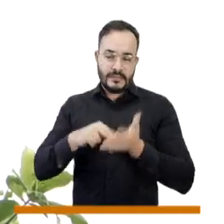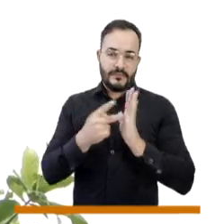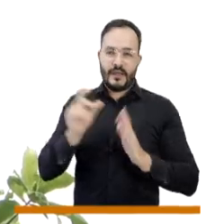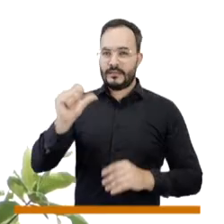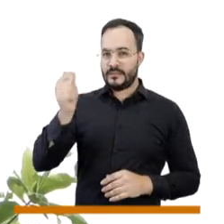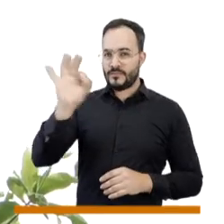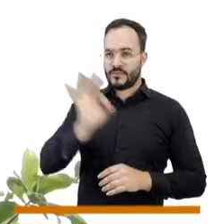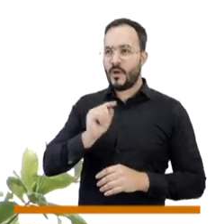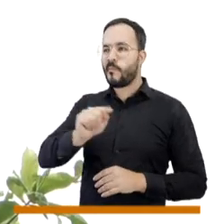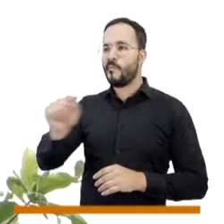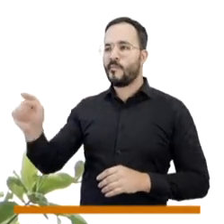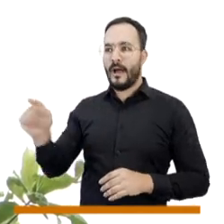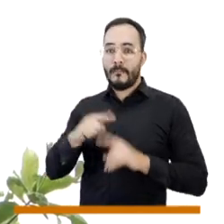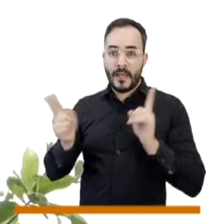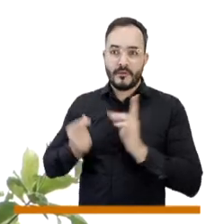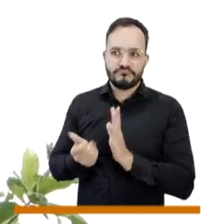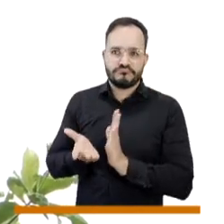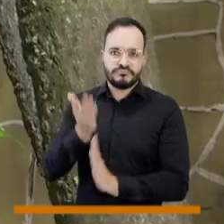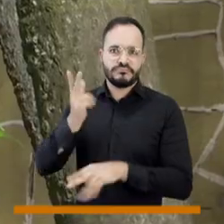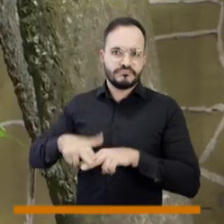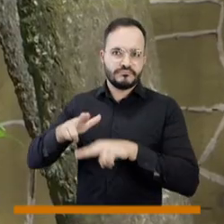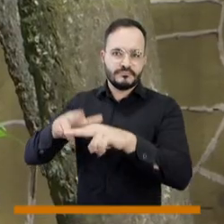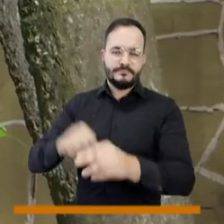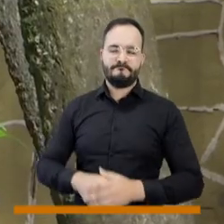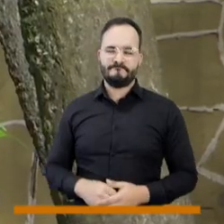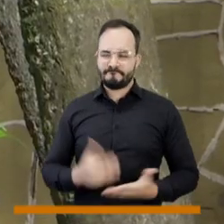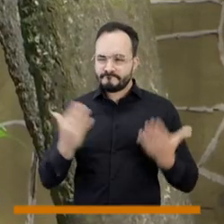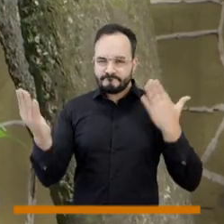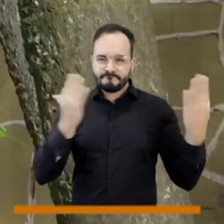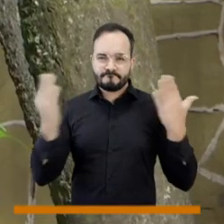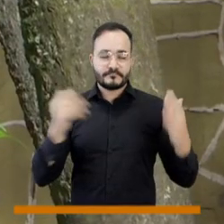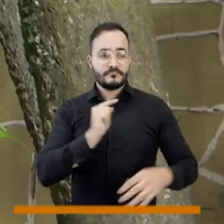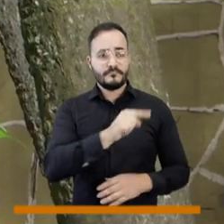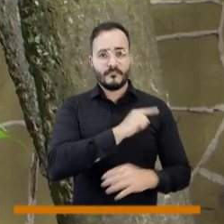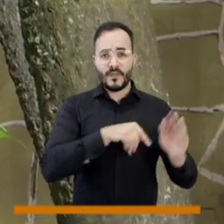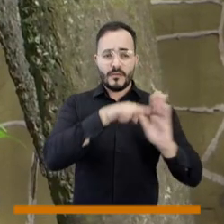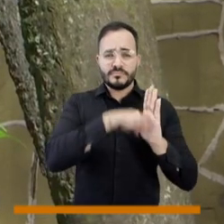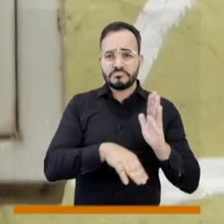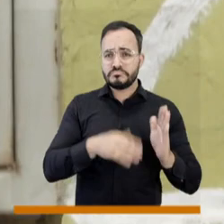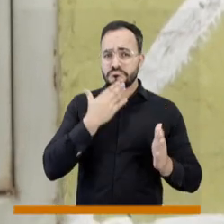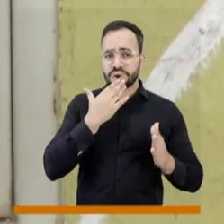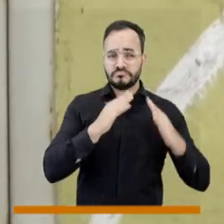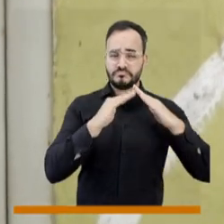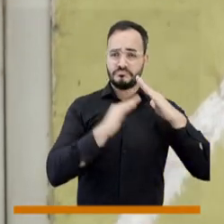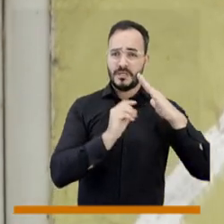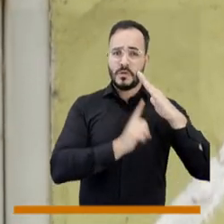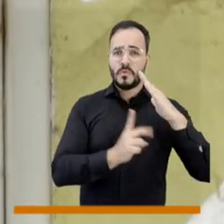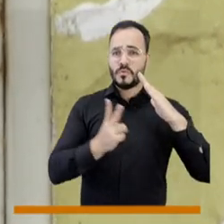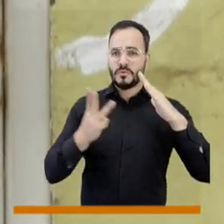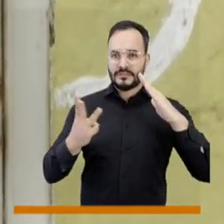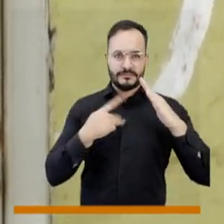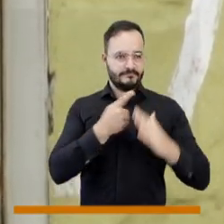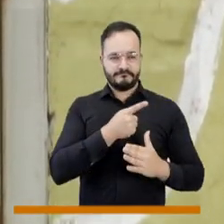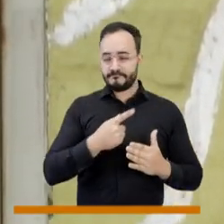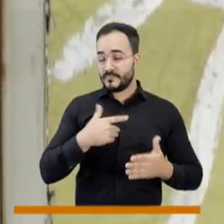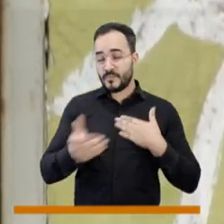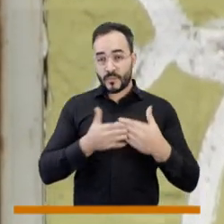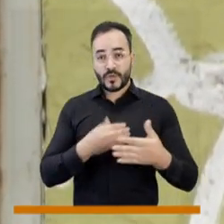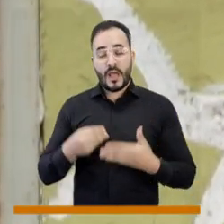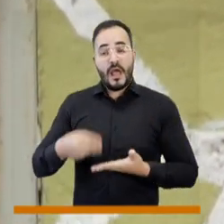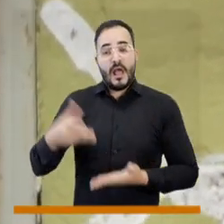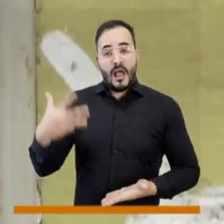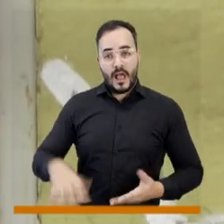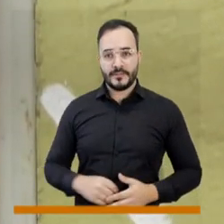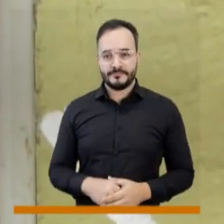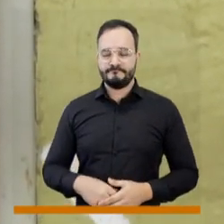de un 10% y sigue incrementándose. A los estratos más bajos, a pesar de los subsidios, les pega más duro. El panorama es